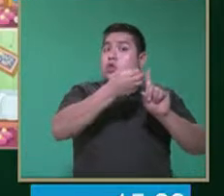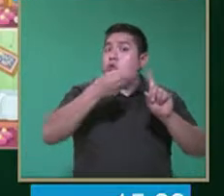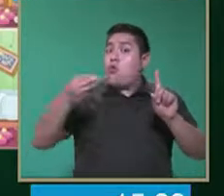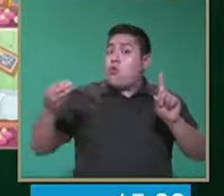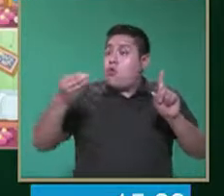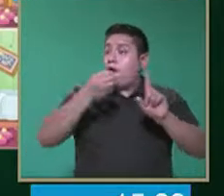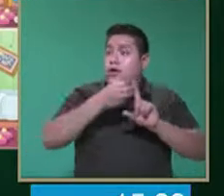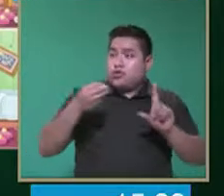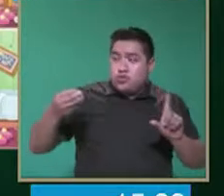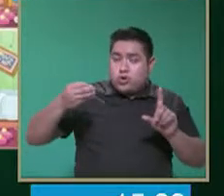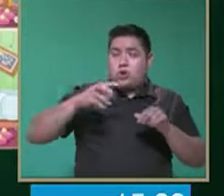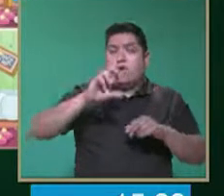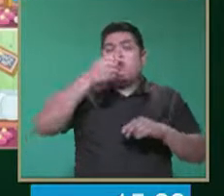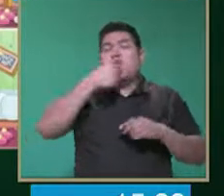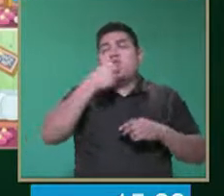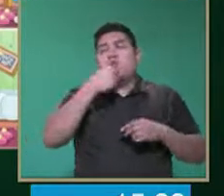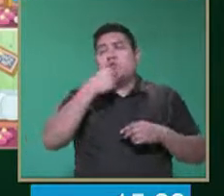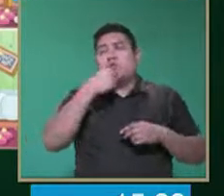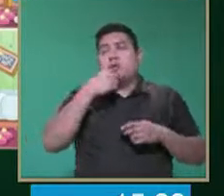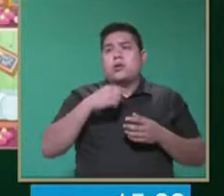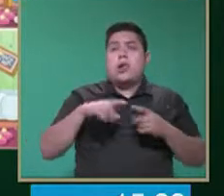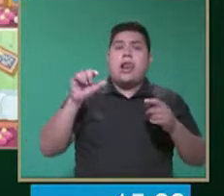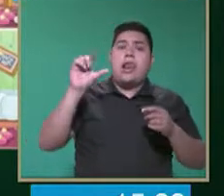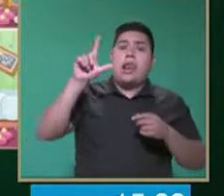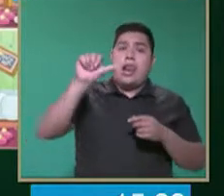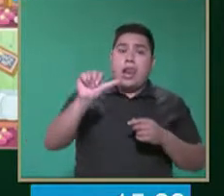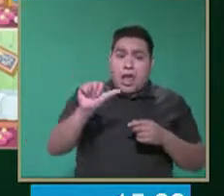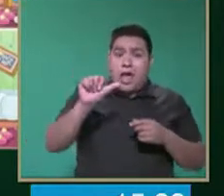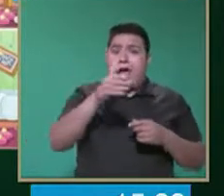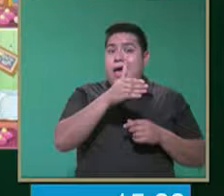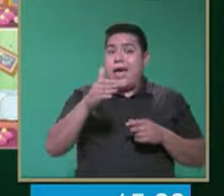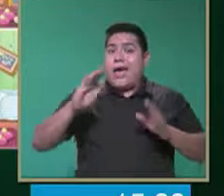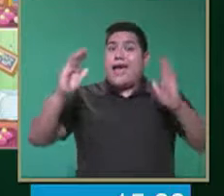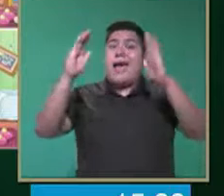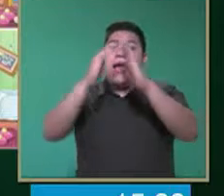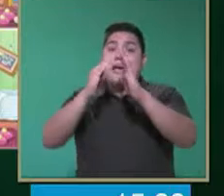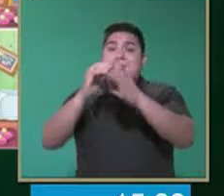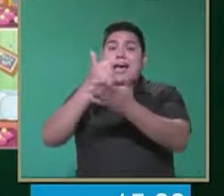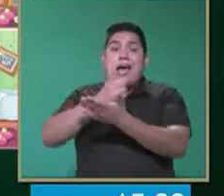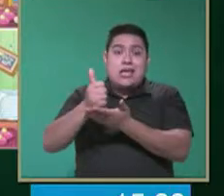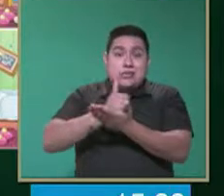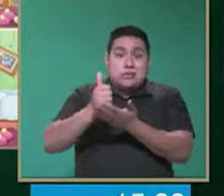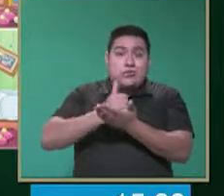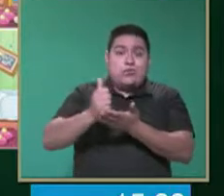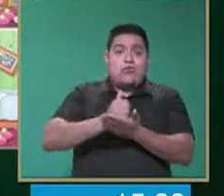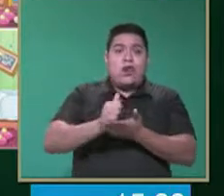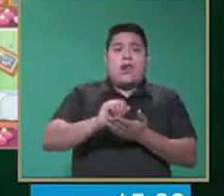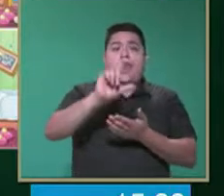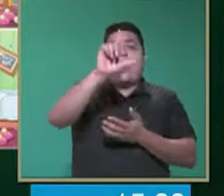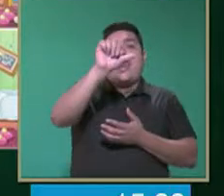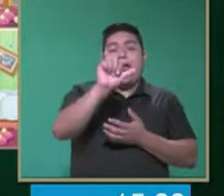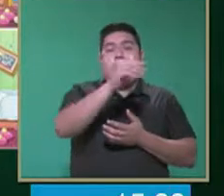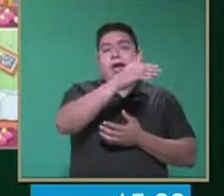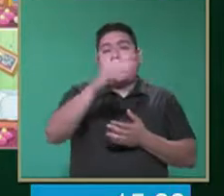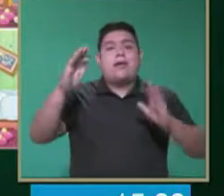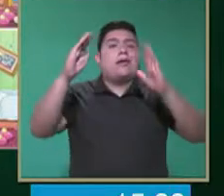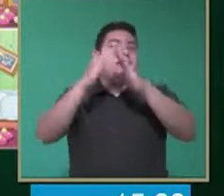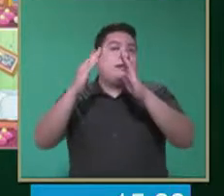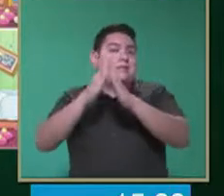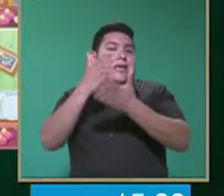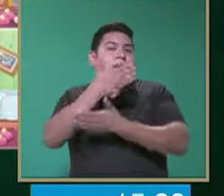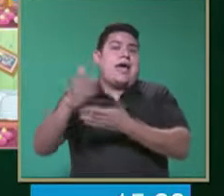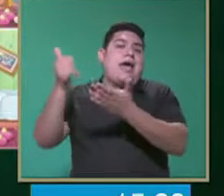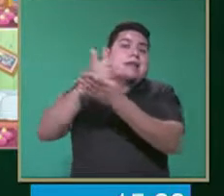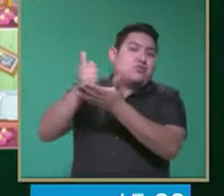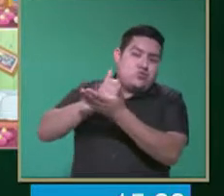Normalmente los niños van a decir, la casa azul, que es el artículo y el sustantivo. Nosotros vamos a favorecer esta parte